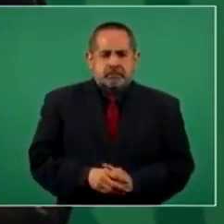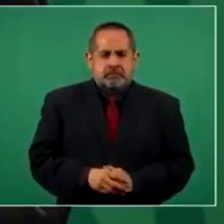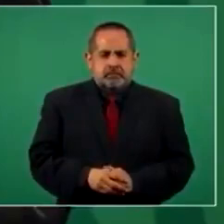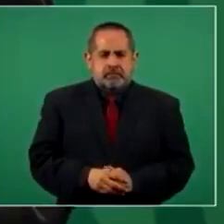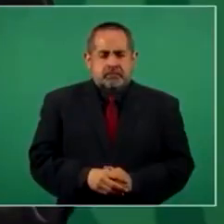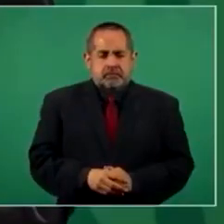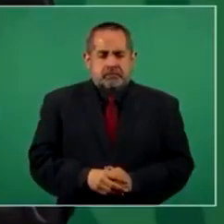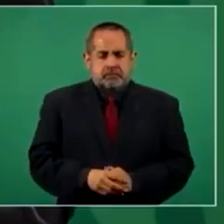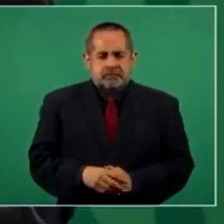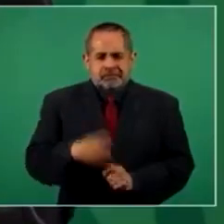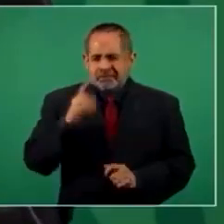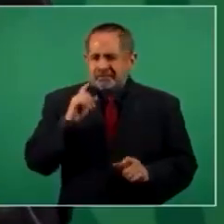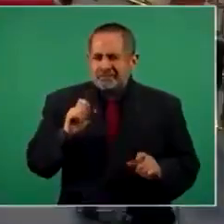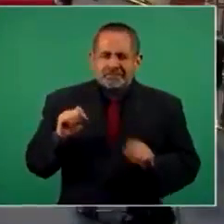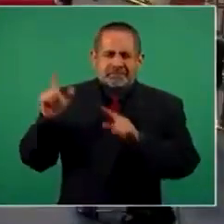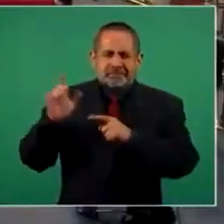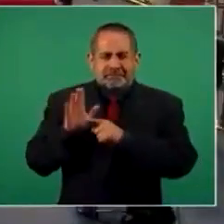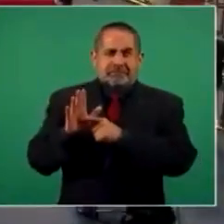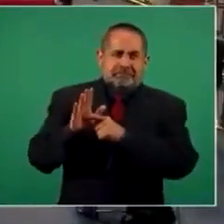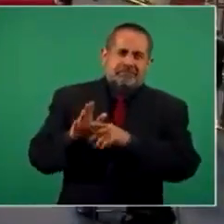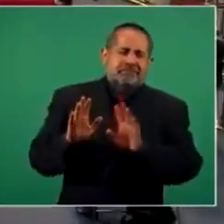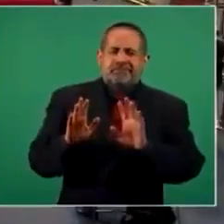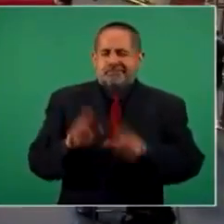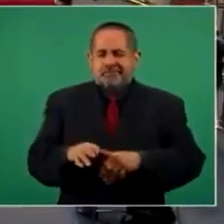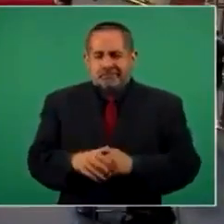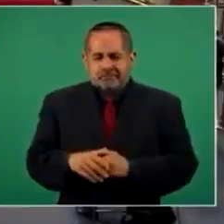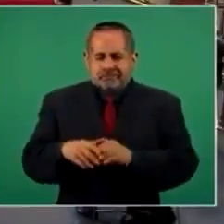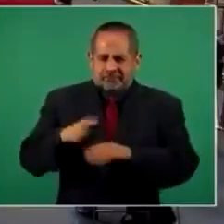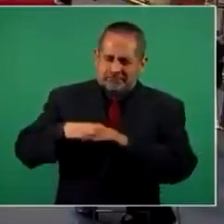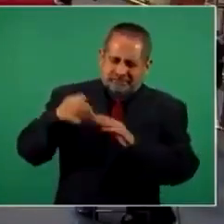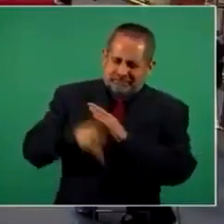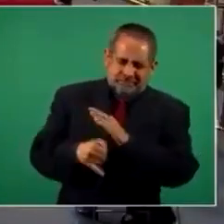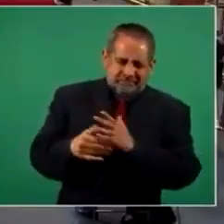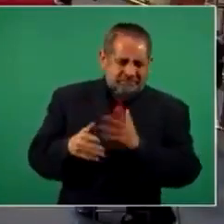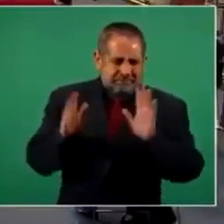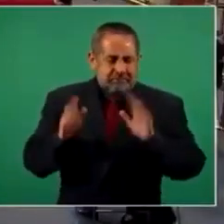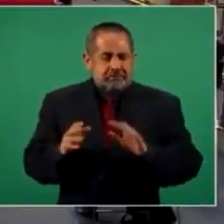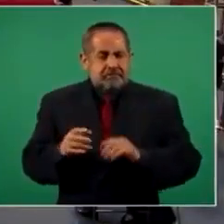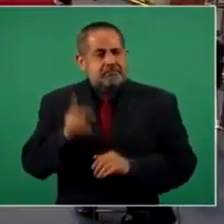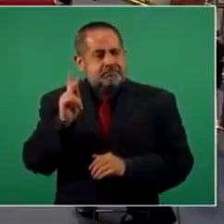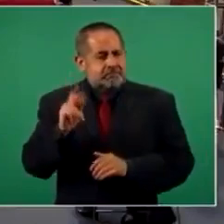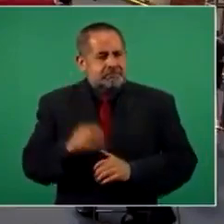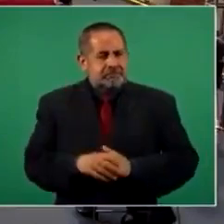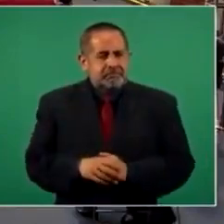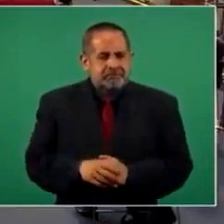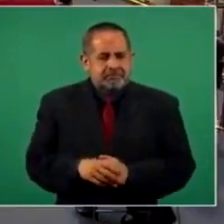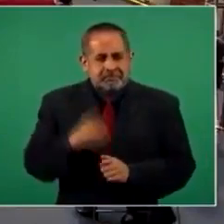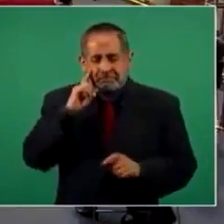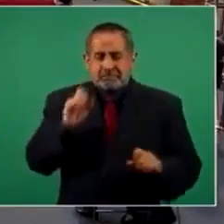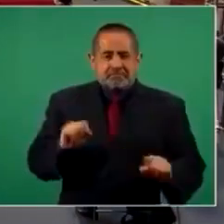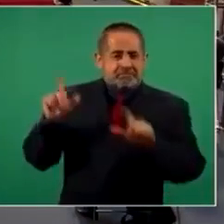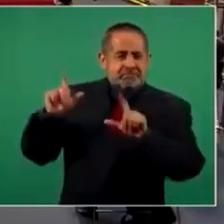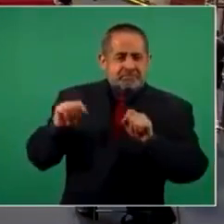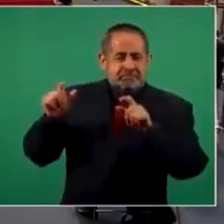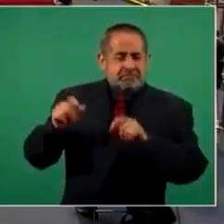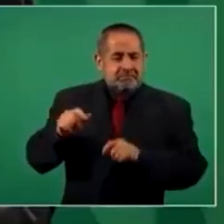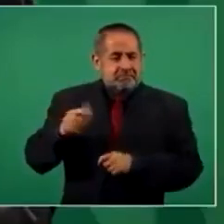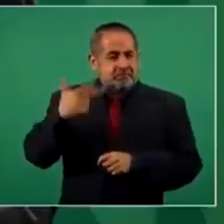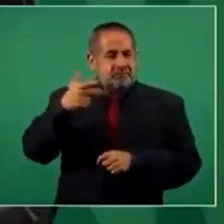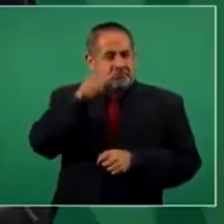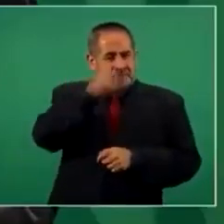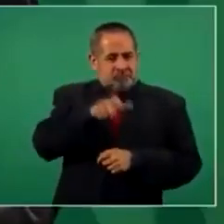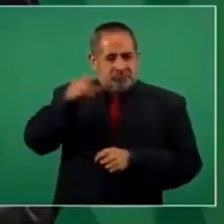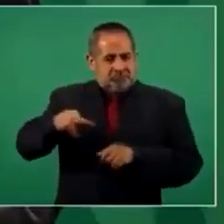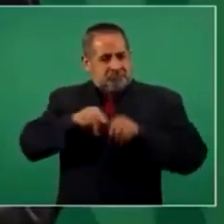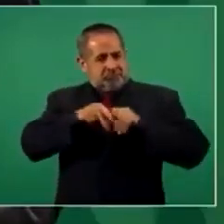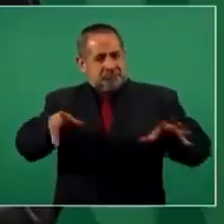No tenemos por qué, además, profundizar en el asunto, pero si pongo las ocho columnas o